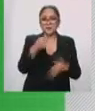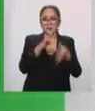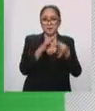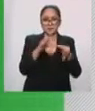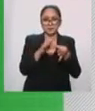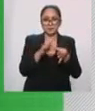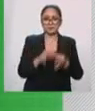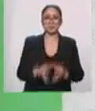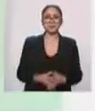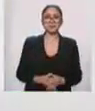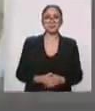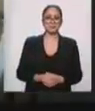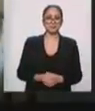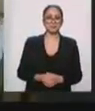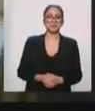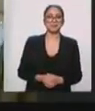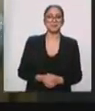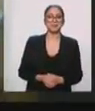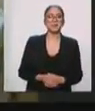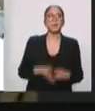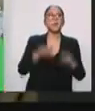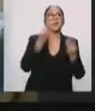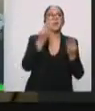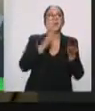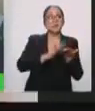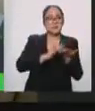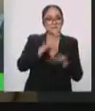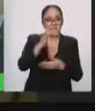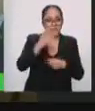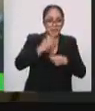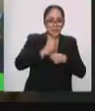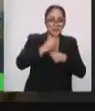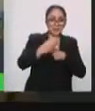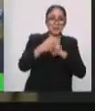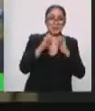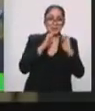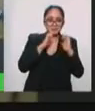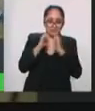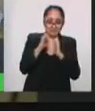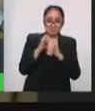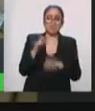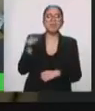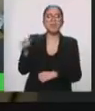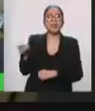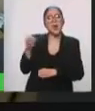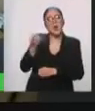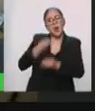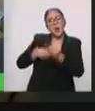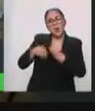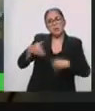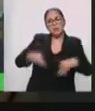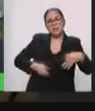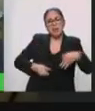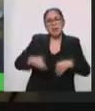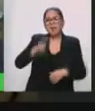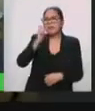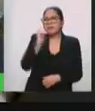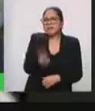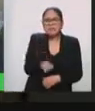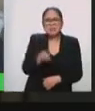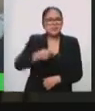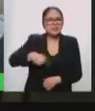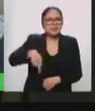Bueno, pues antes que nada, muchísimas gracias por el espacio. Pues Una Noche en Nochebuena nace a partir del concepto que